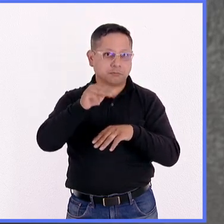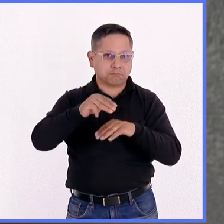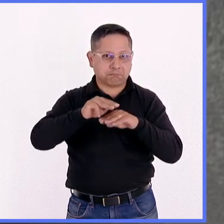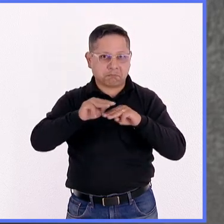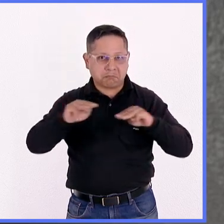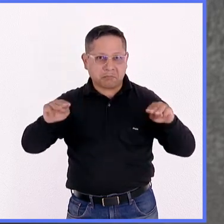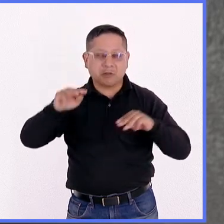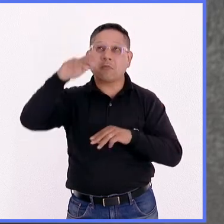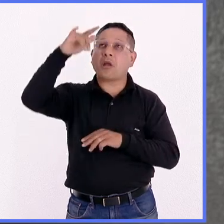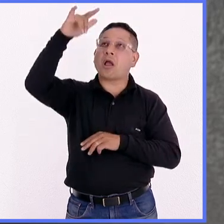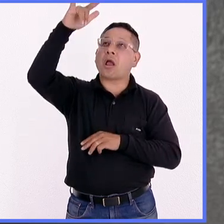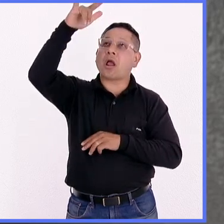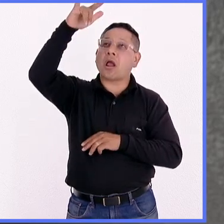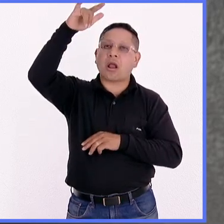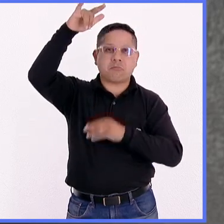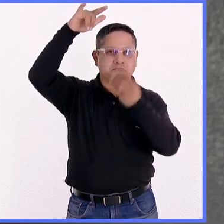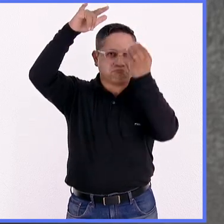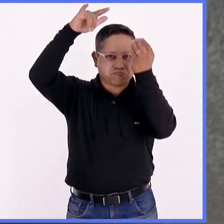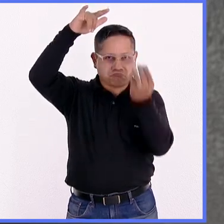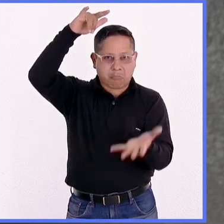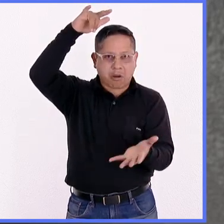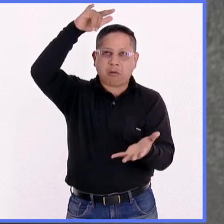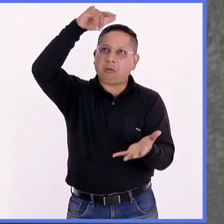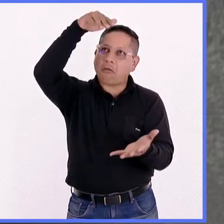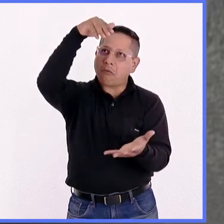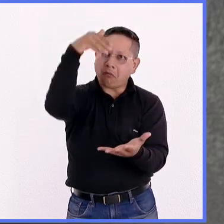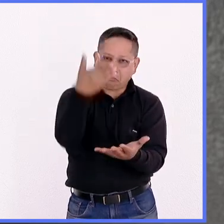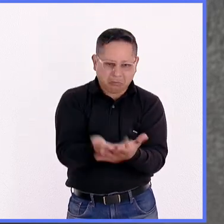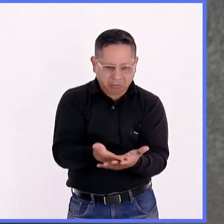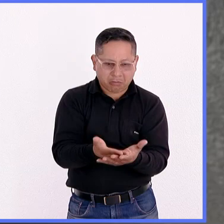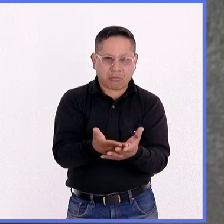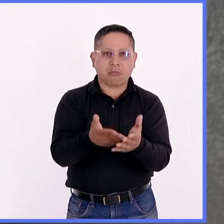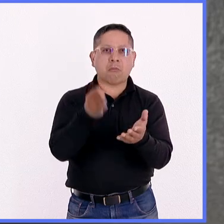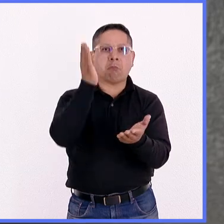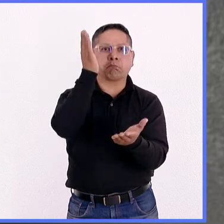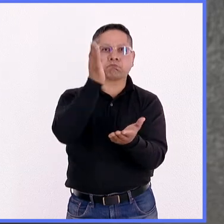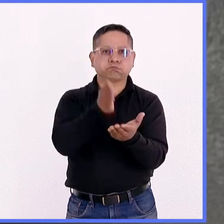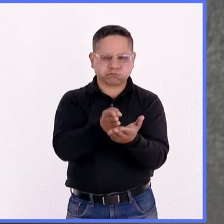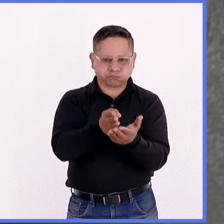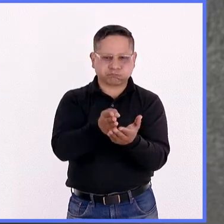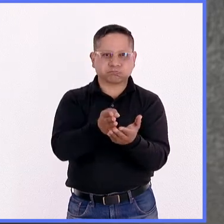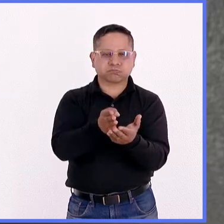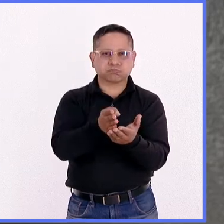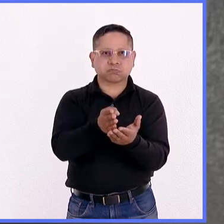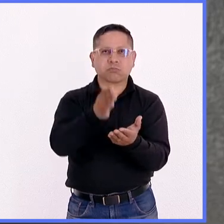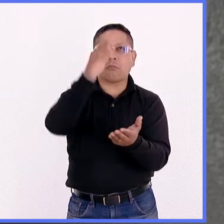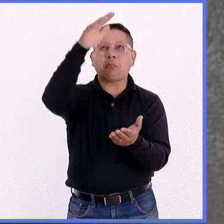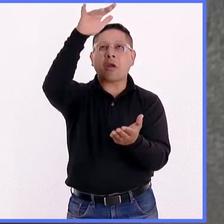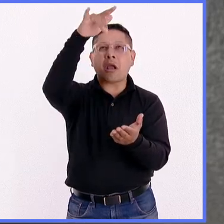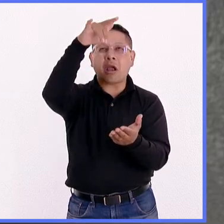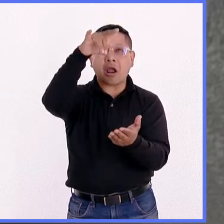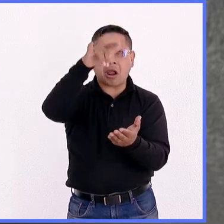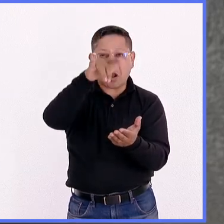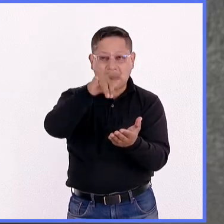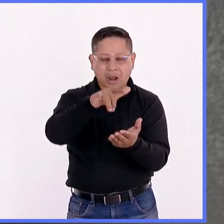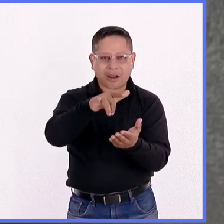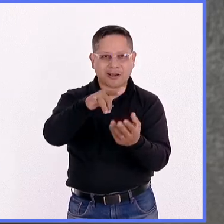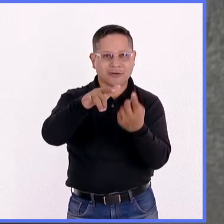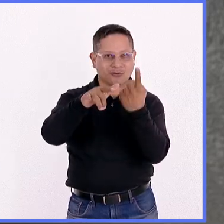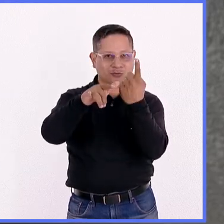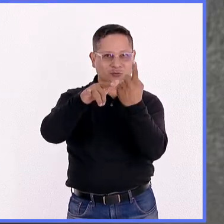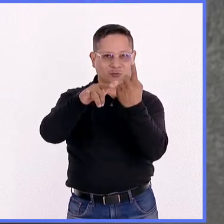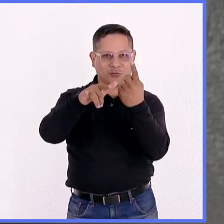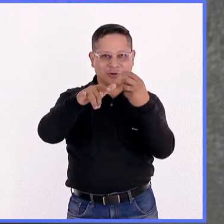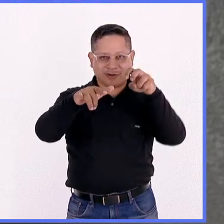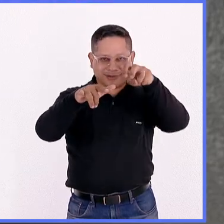se deja caer y a 200 metros de altura se divide en dos etapas. Una, donde iría el astronauta,